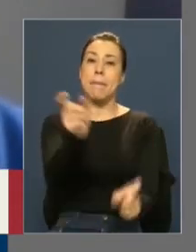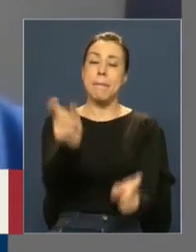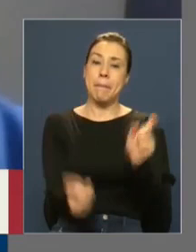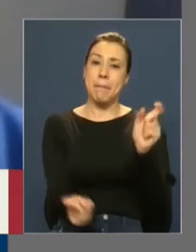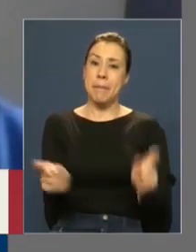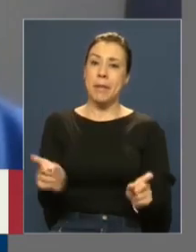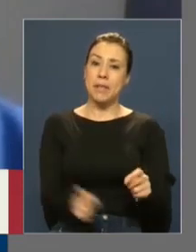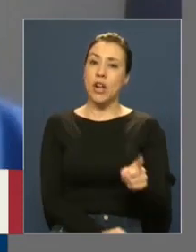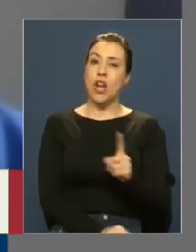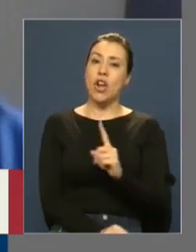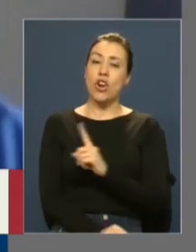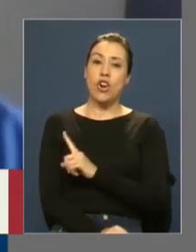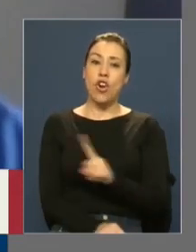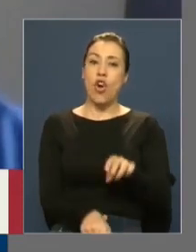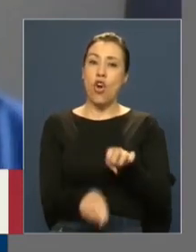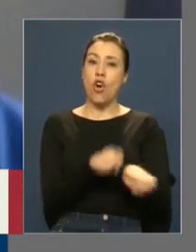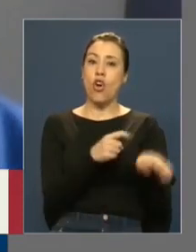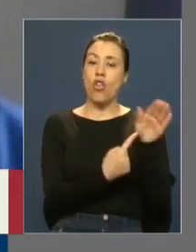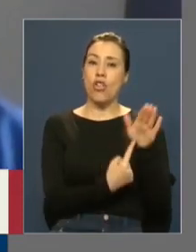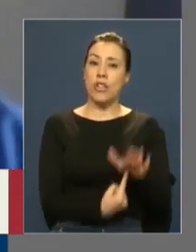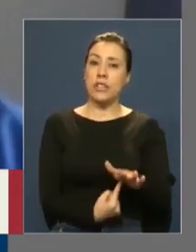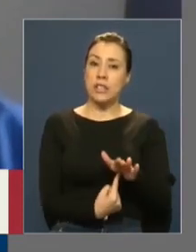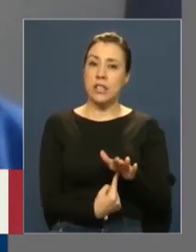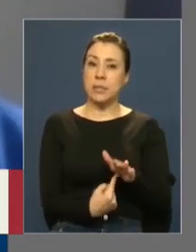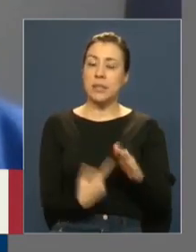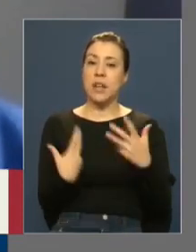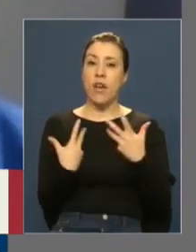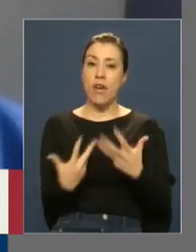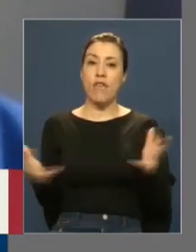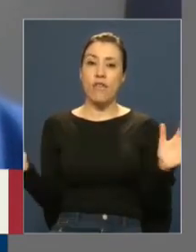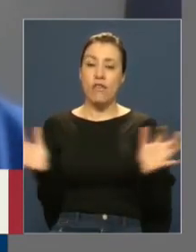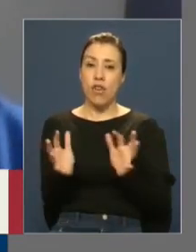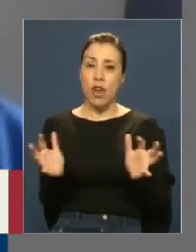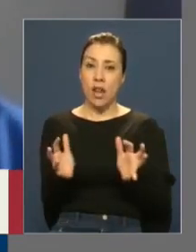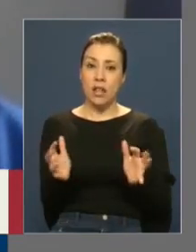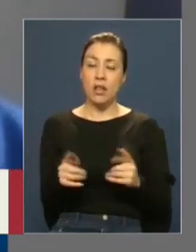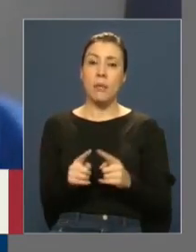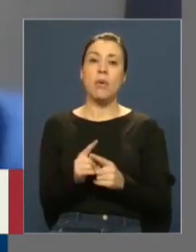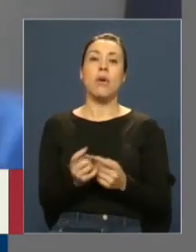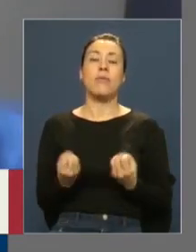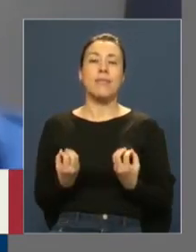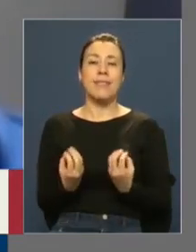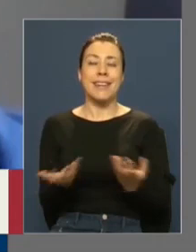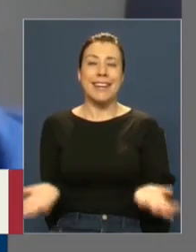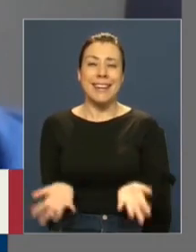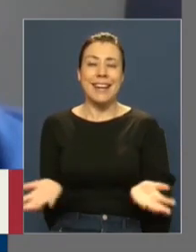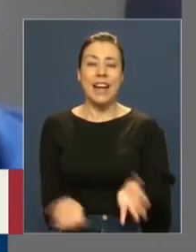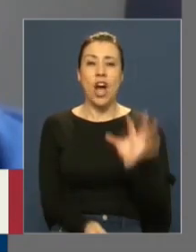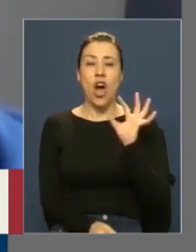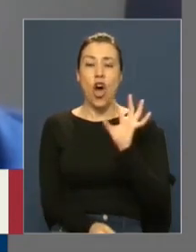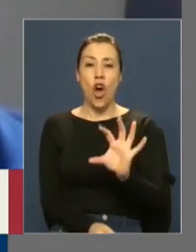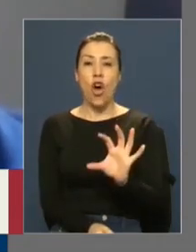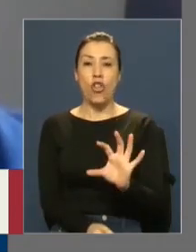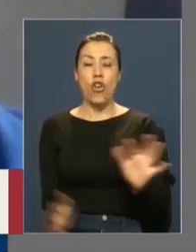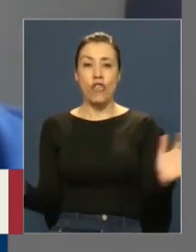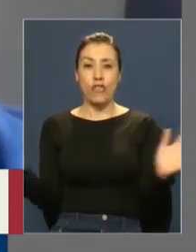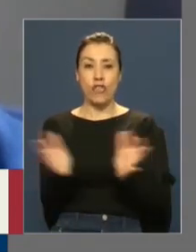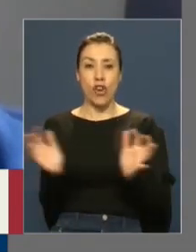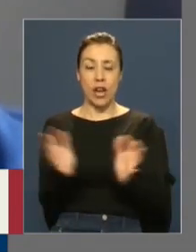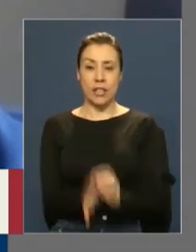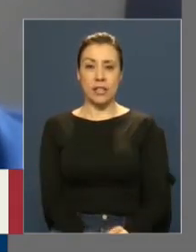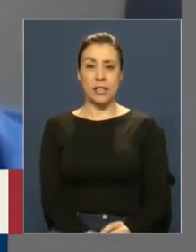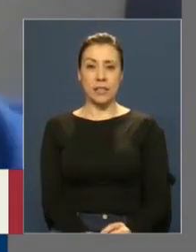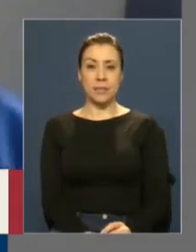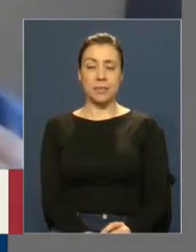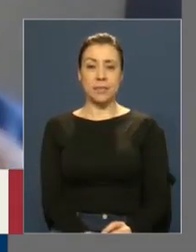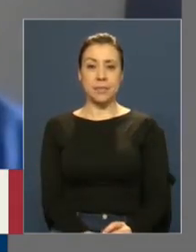no sean discriminadas, no sean violentadas mediante la incitación al odio y a la violencia. Es